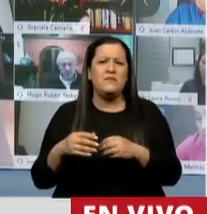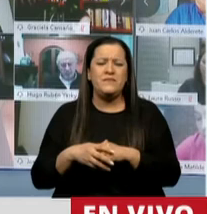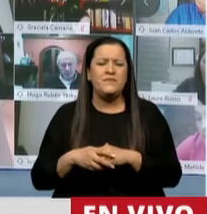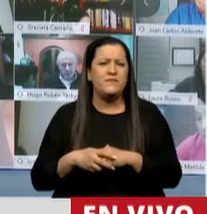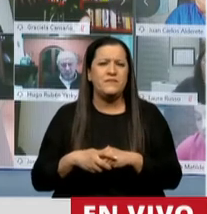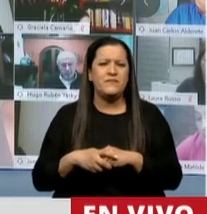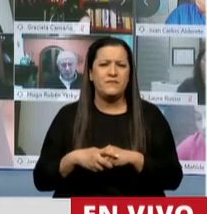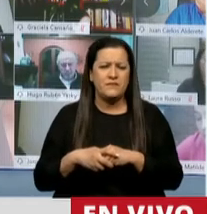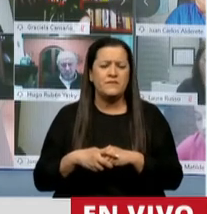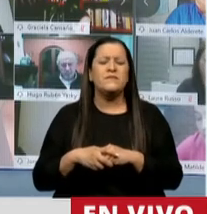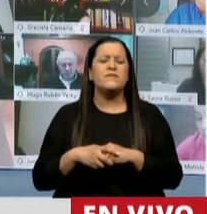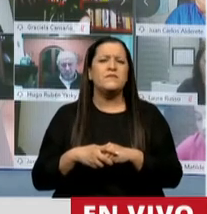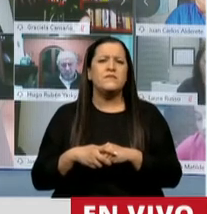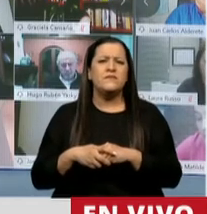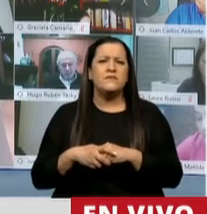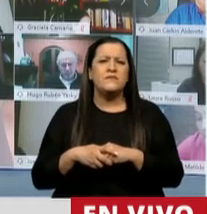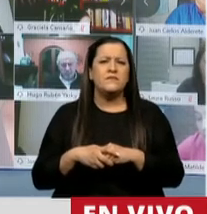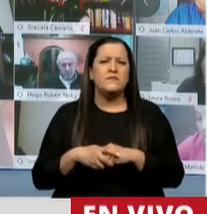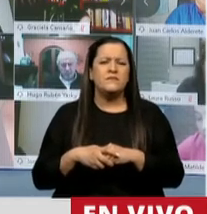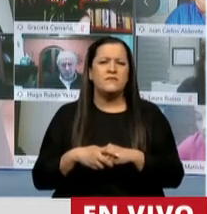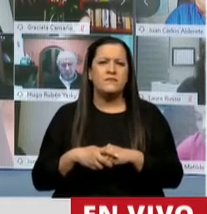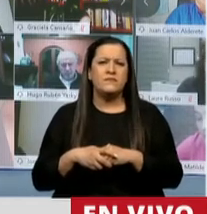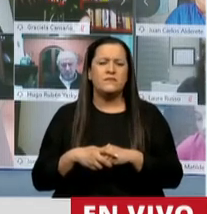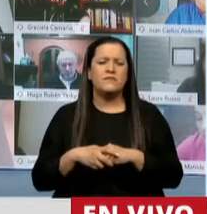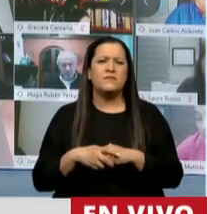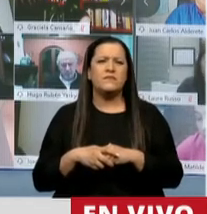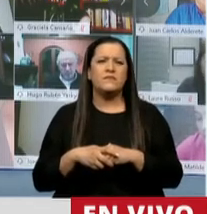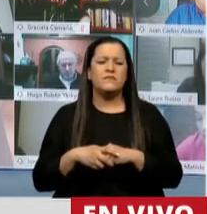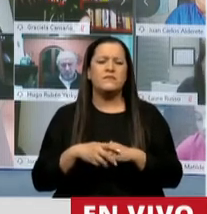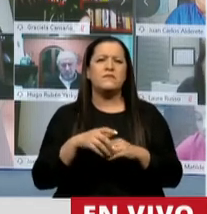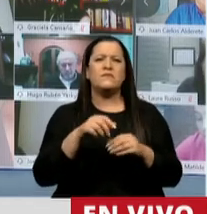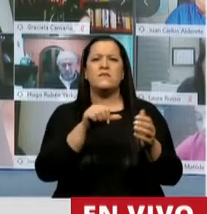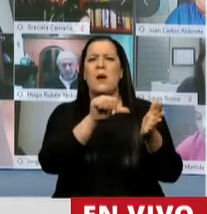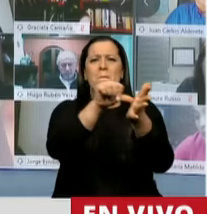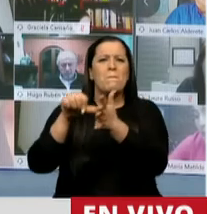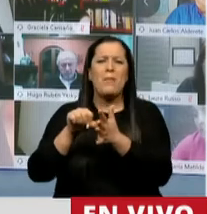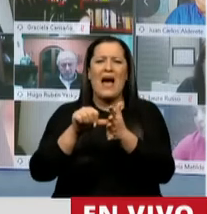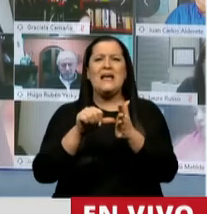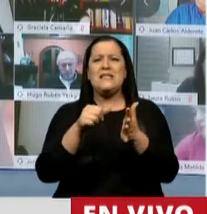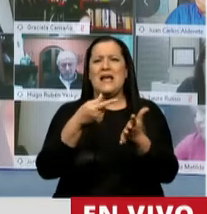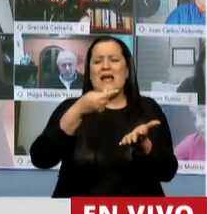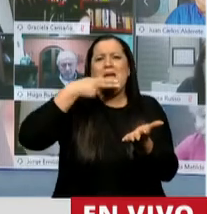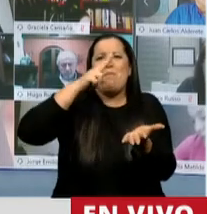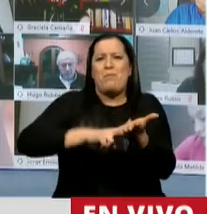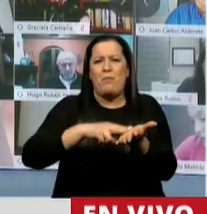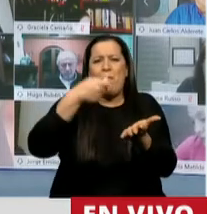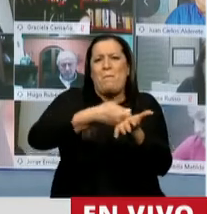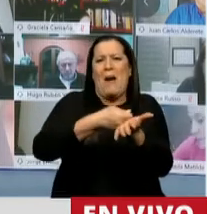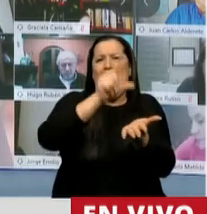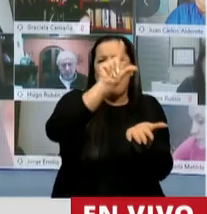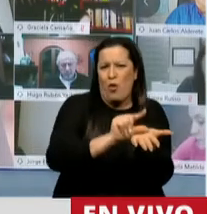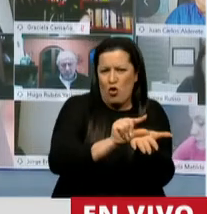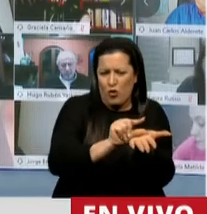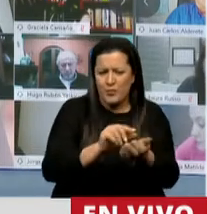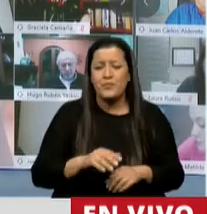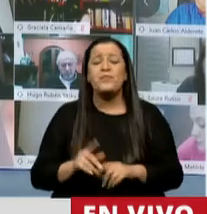filiales o establecimientos permanentes situados en países de baja tributación. Como se